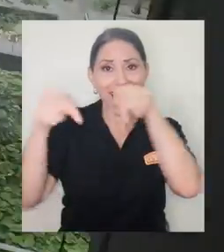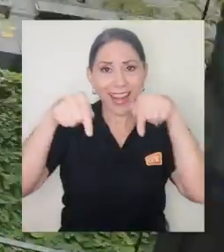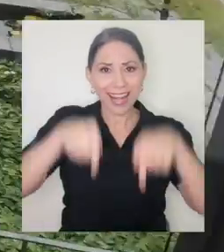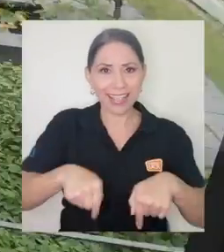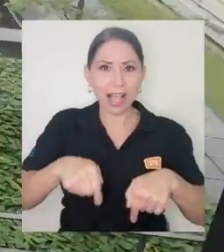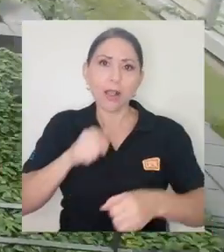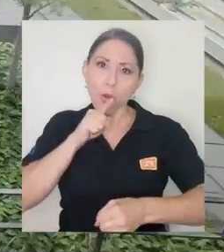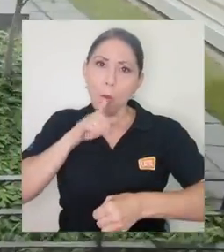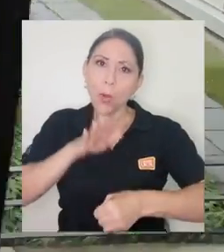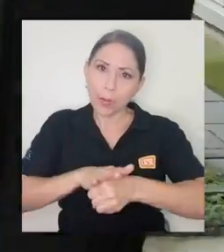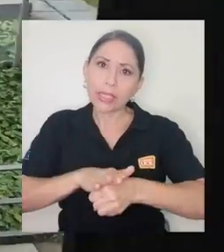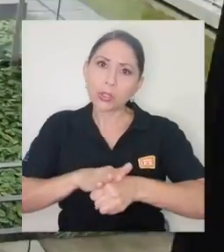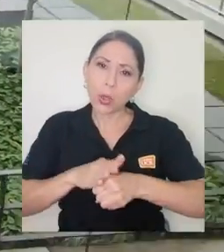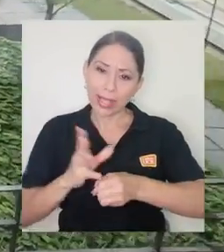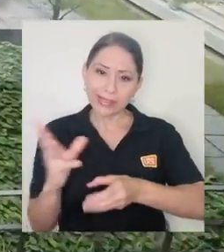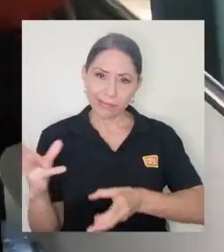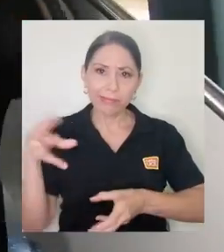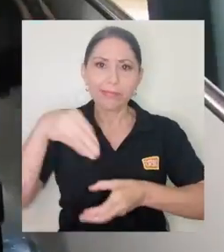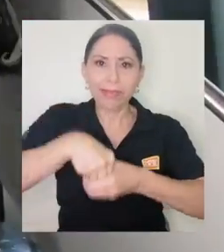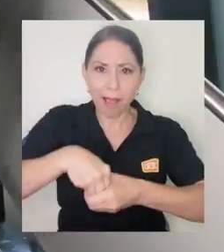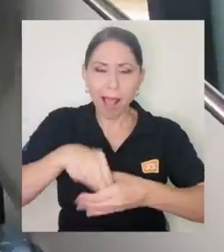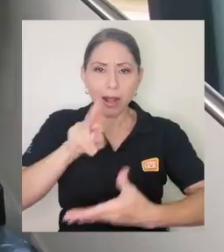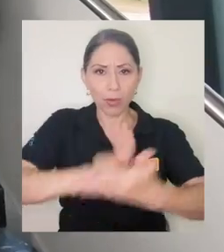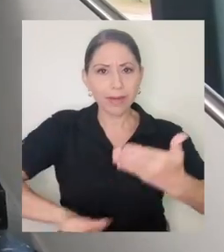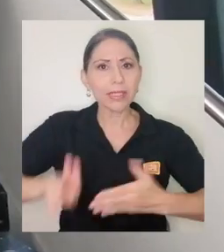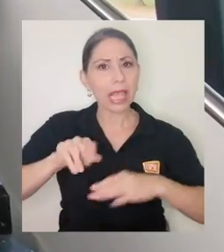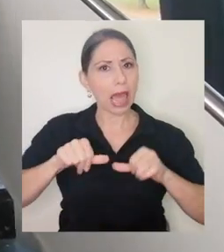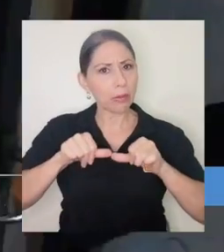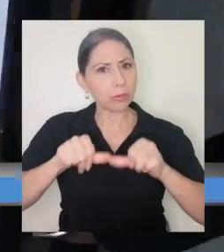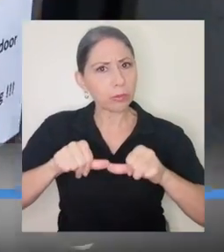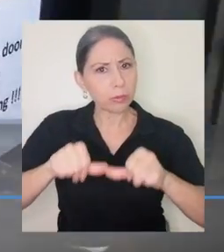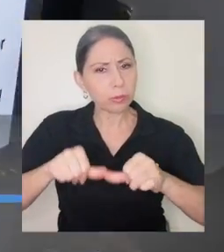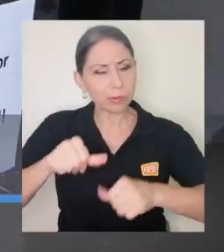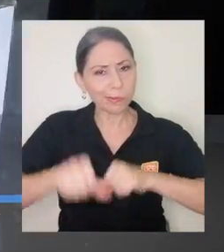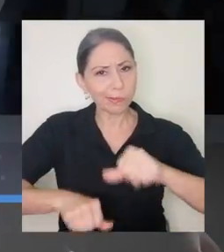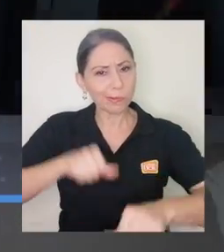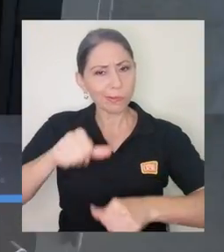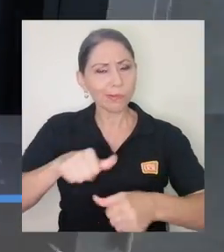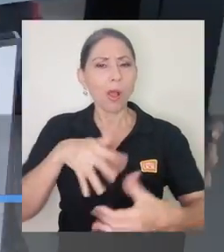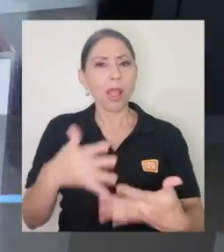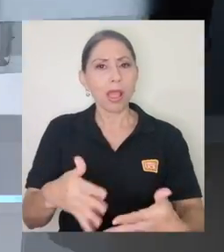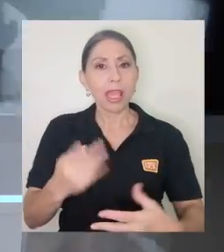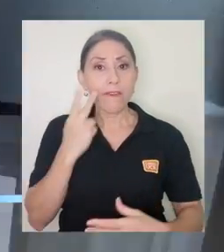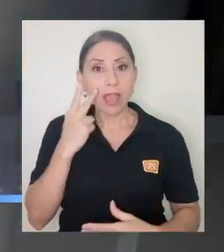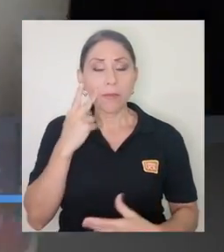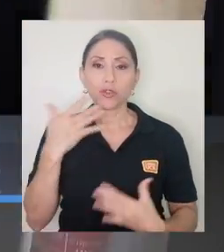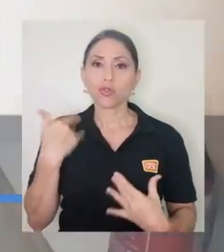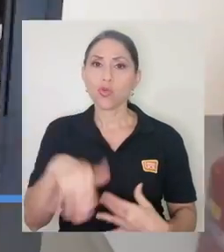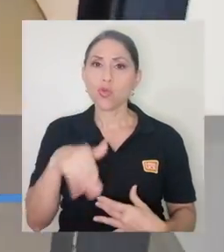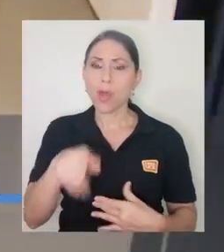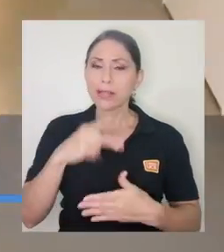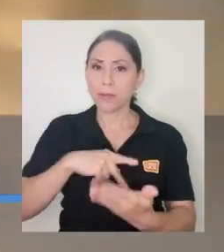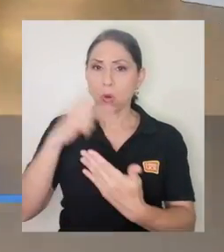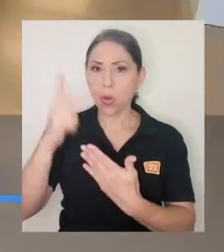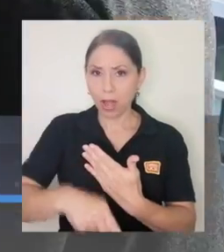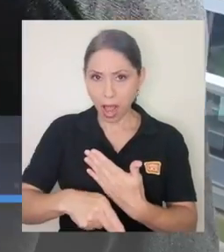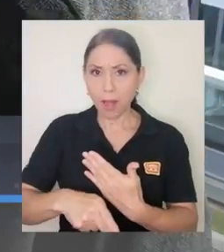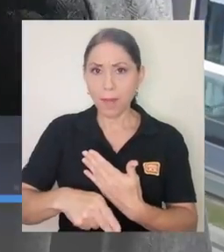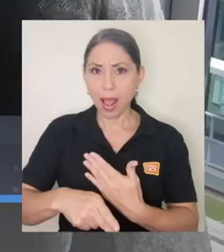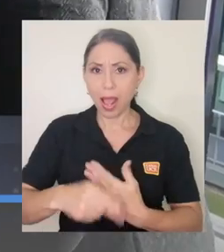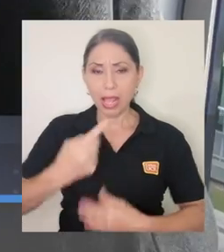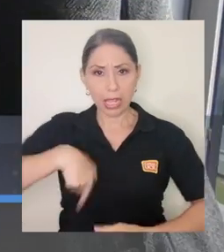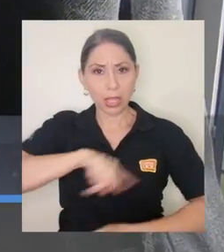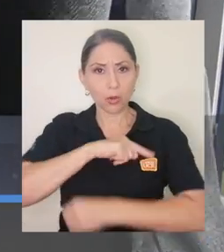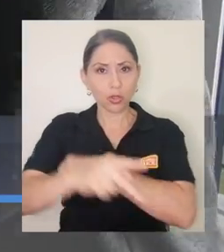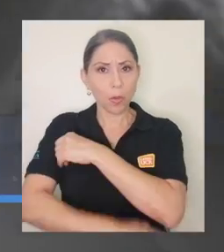es también incorporarse a la universidad, y lo vemos, vemos el impacto que ha tenido este programa en nuestro